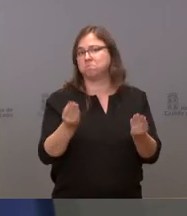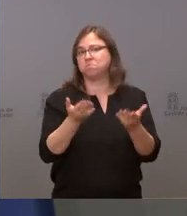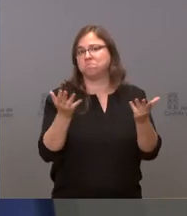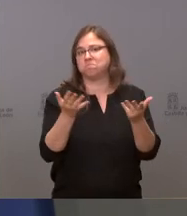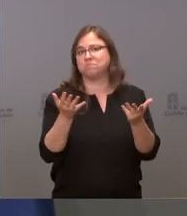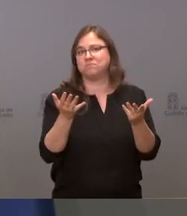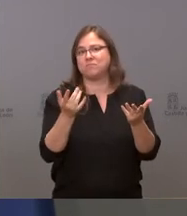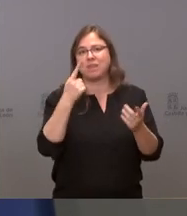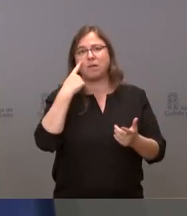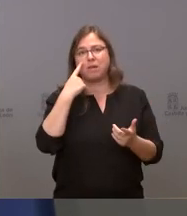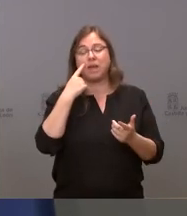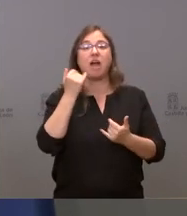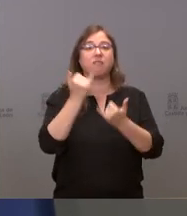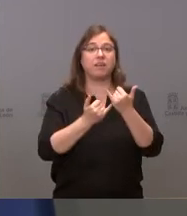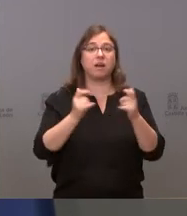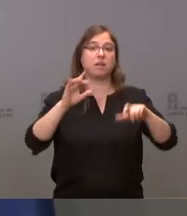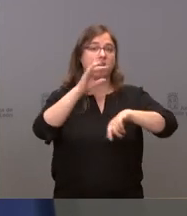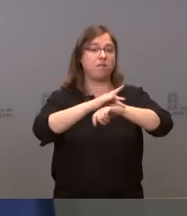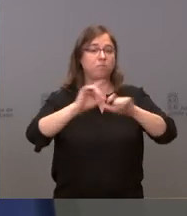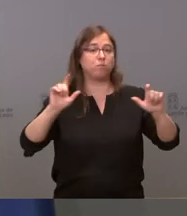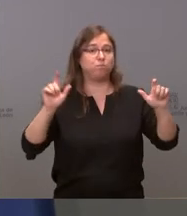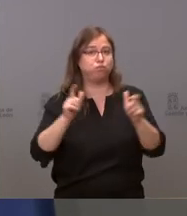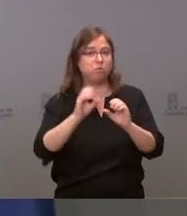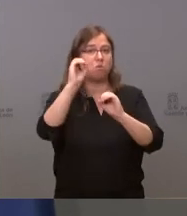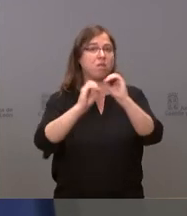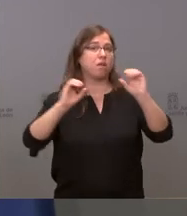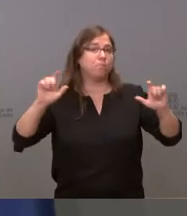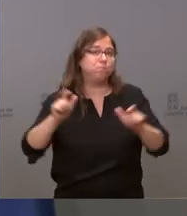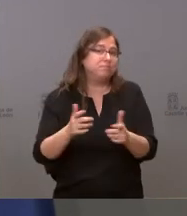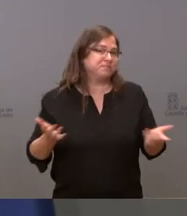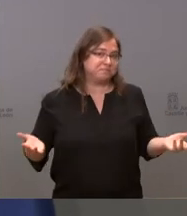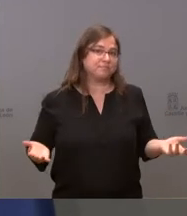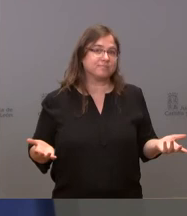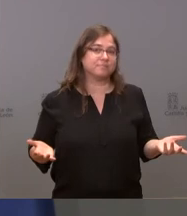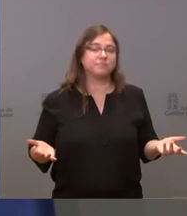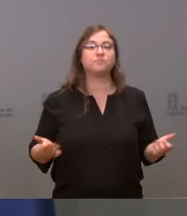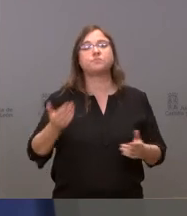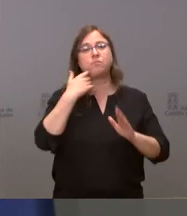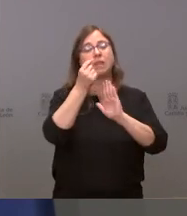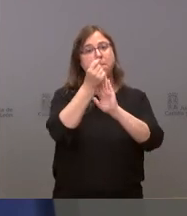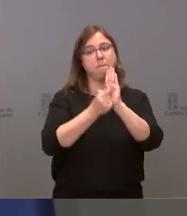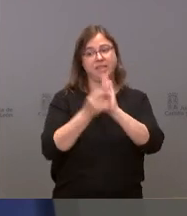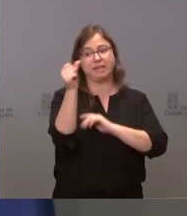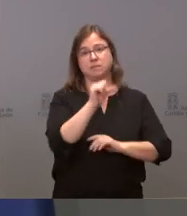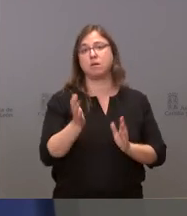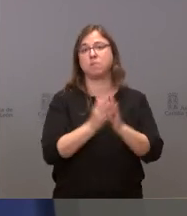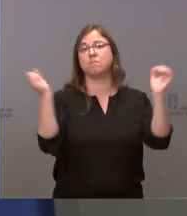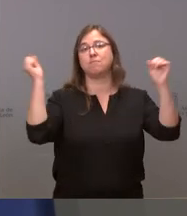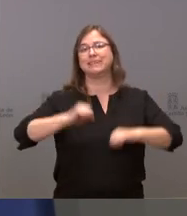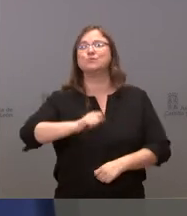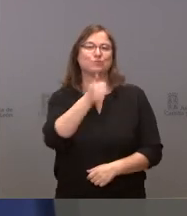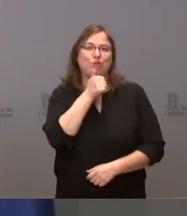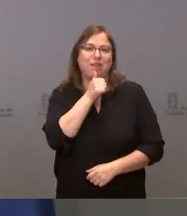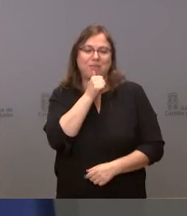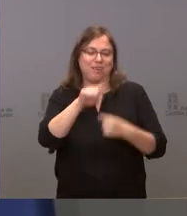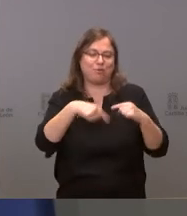se traduce en una bajada de la incidencia. Y hay que decir que las medidas aprobadas esta semana naturalmente no han tenido todavía